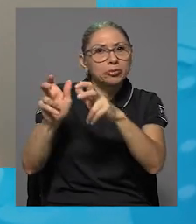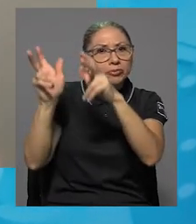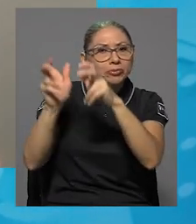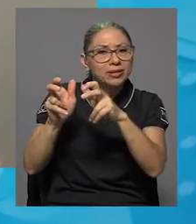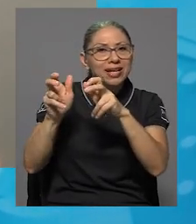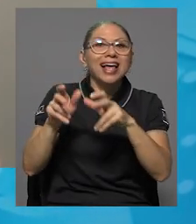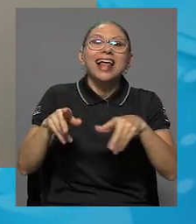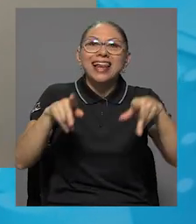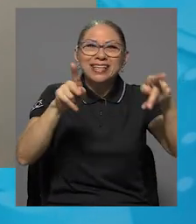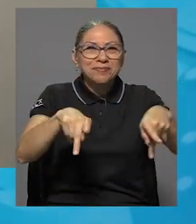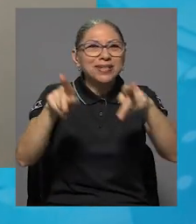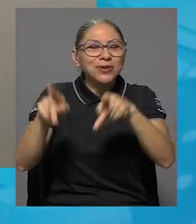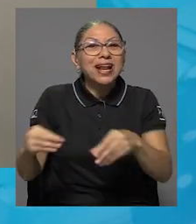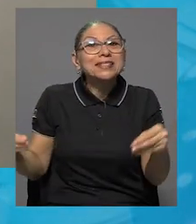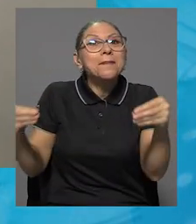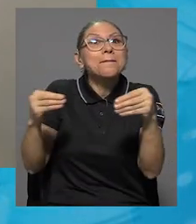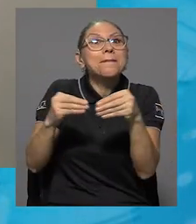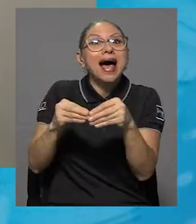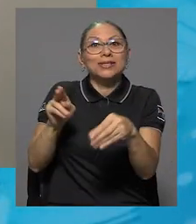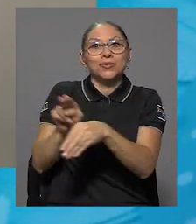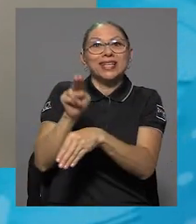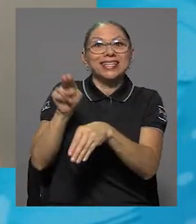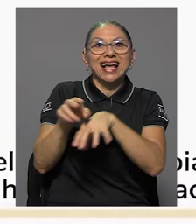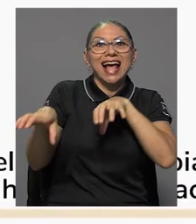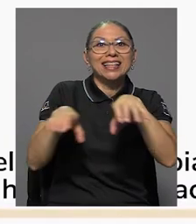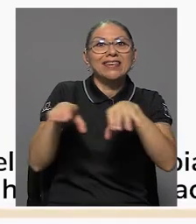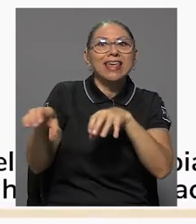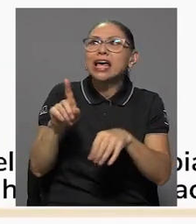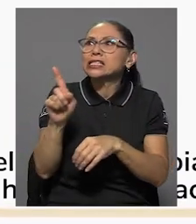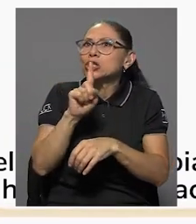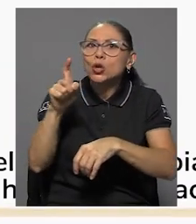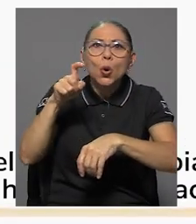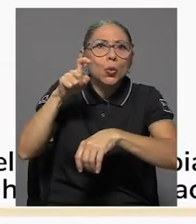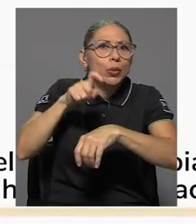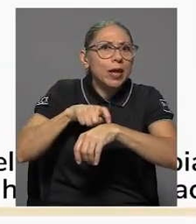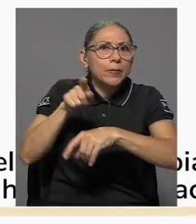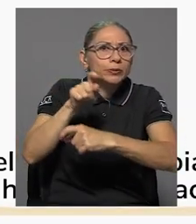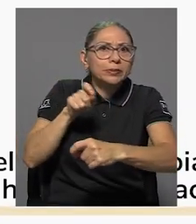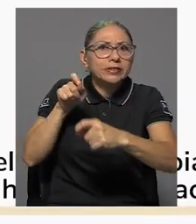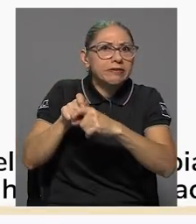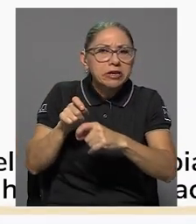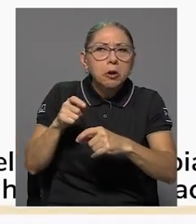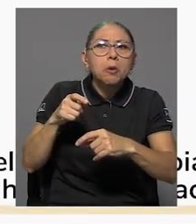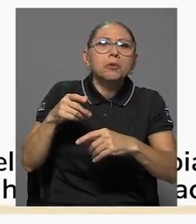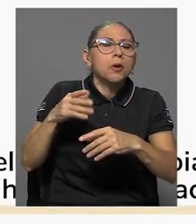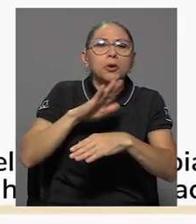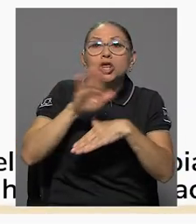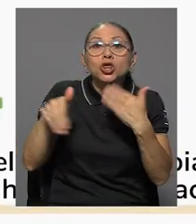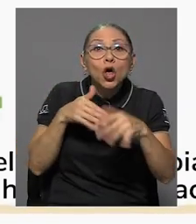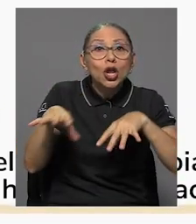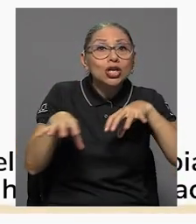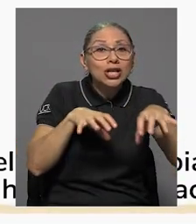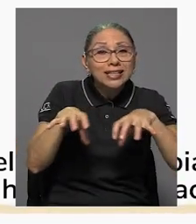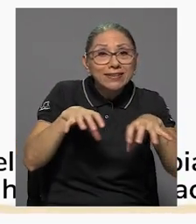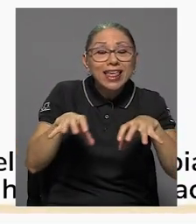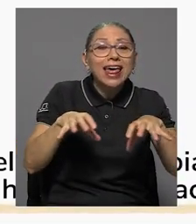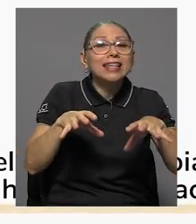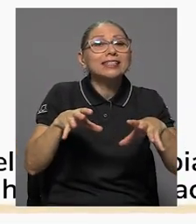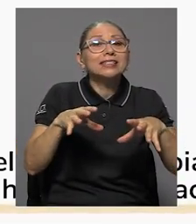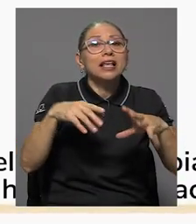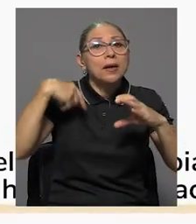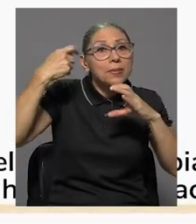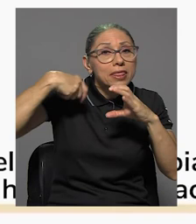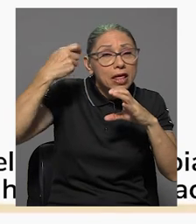asincrónicas, ¿verdad? Entonces, en ese sentido, todos los materiales que se han generado se graban y se colocan en un